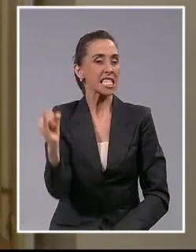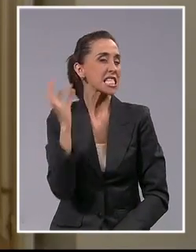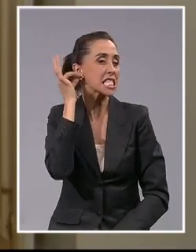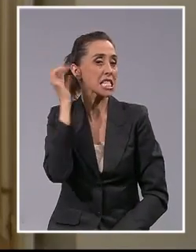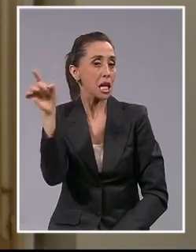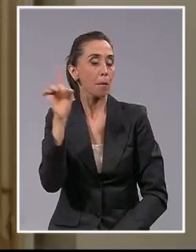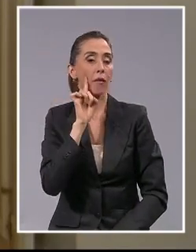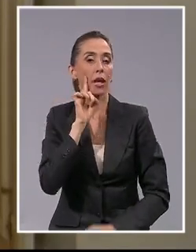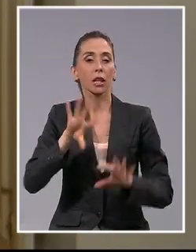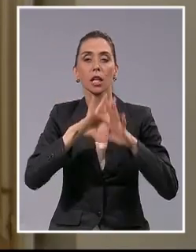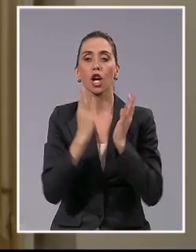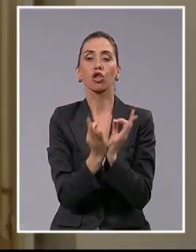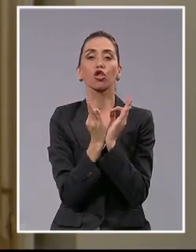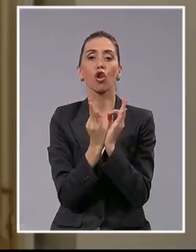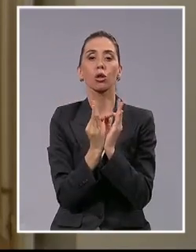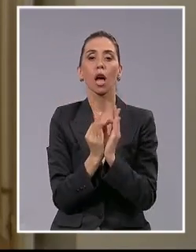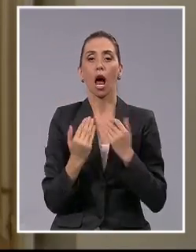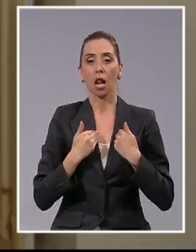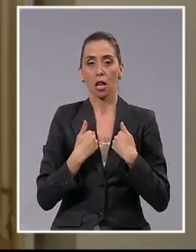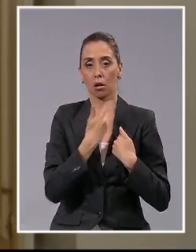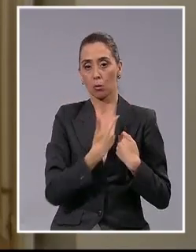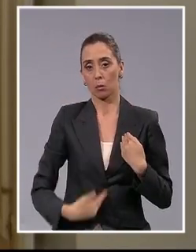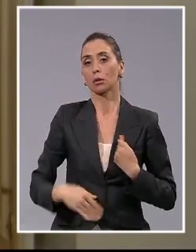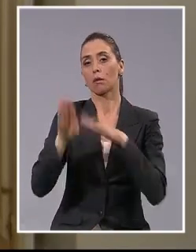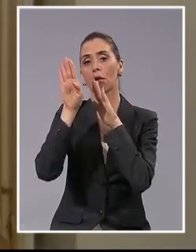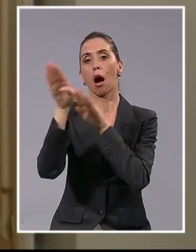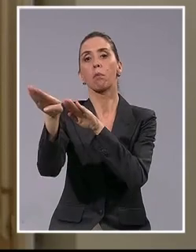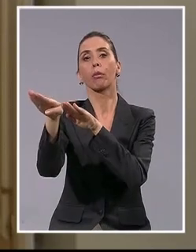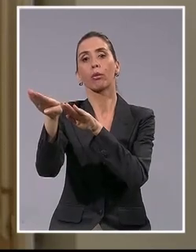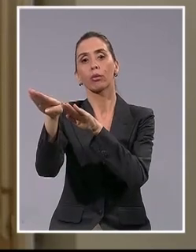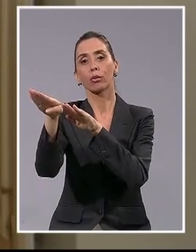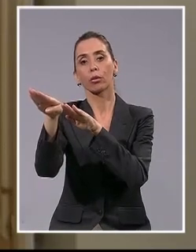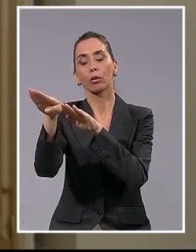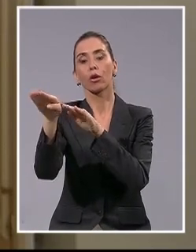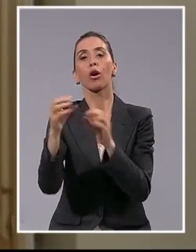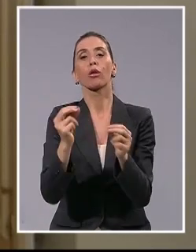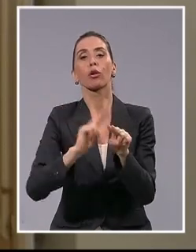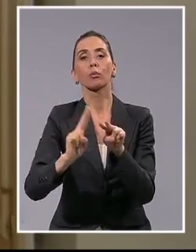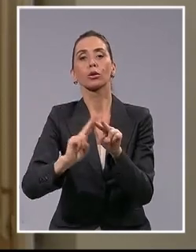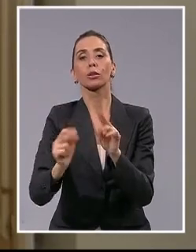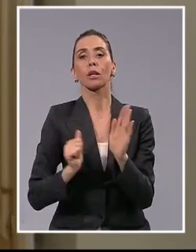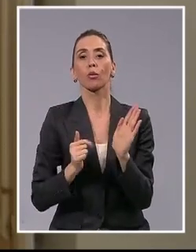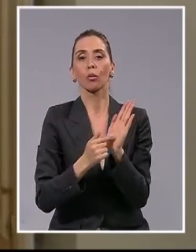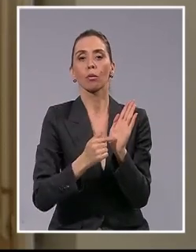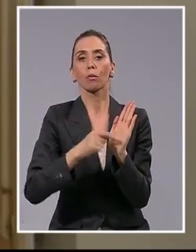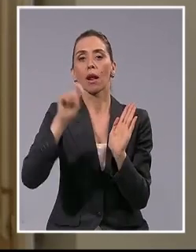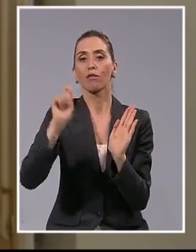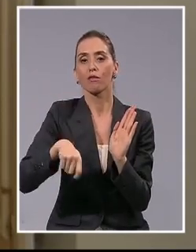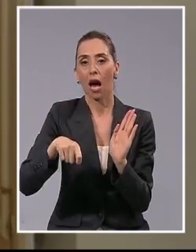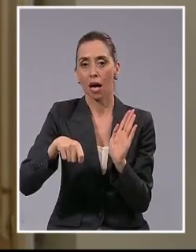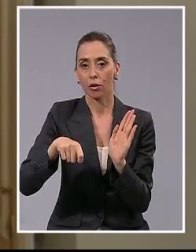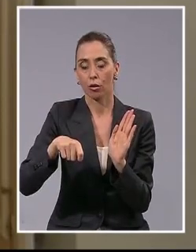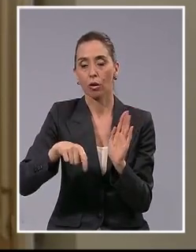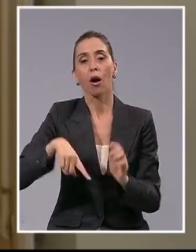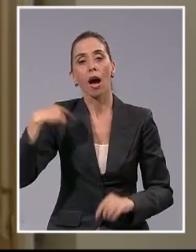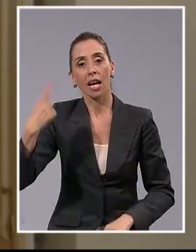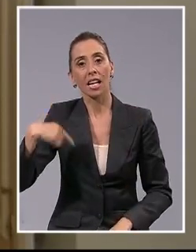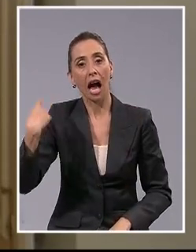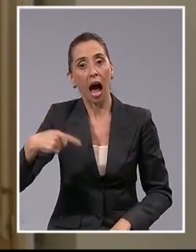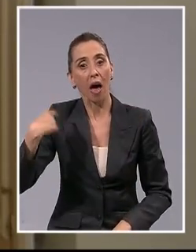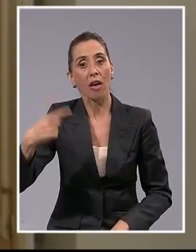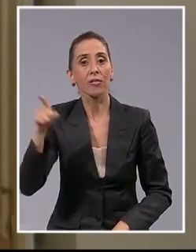con el total apoyo de este presidente en relación a la implementación de este fallo cada vez